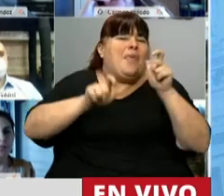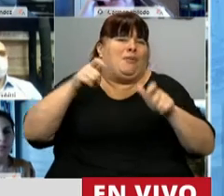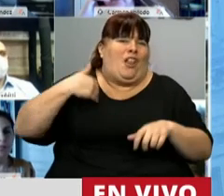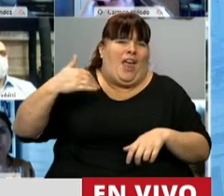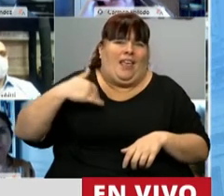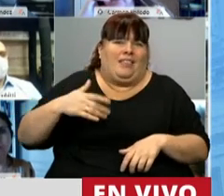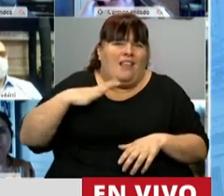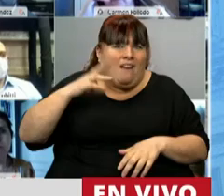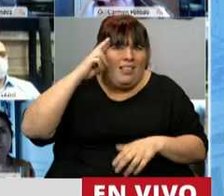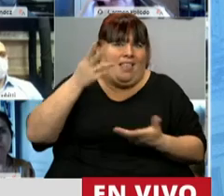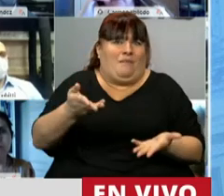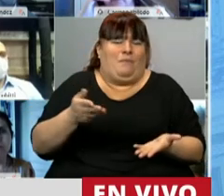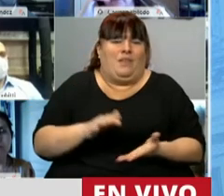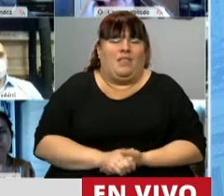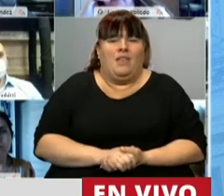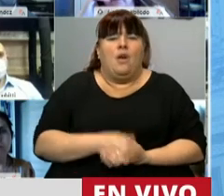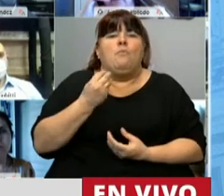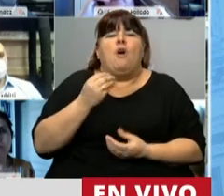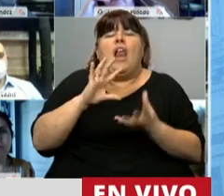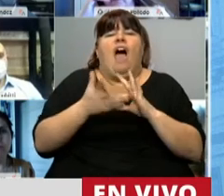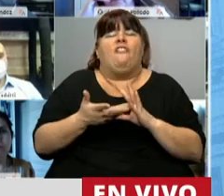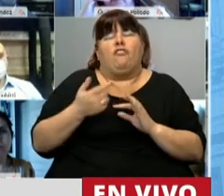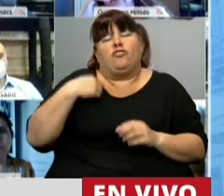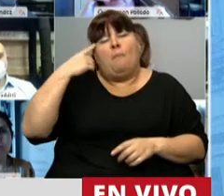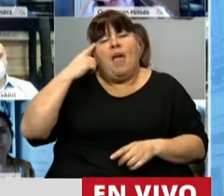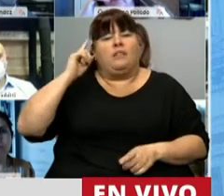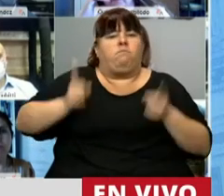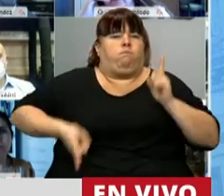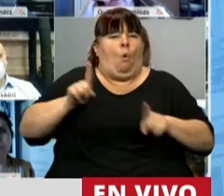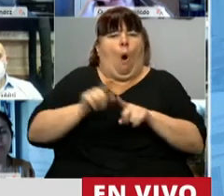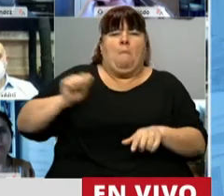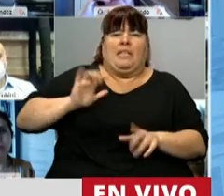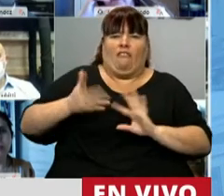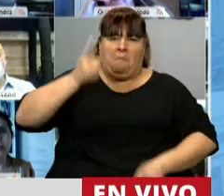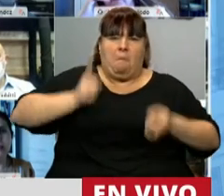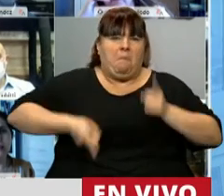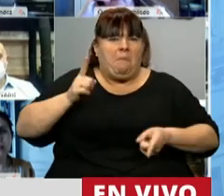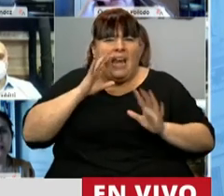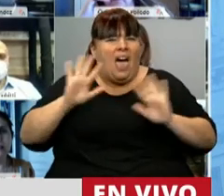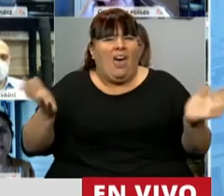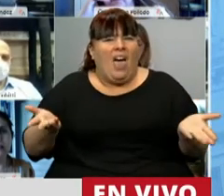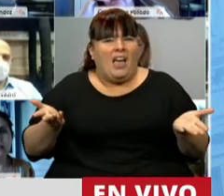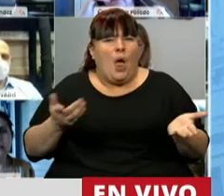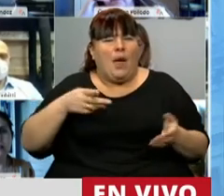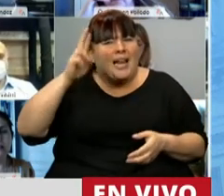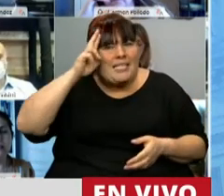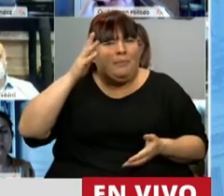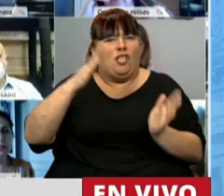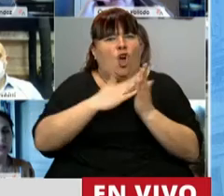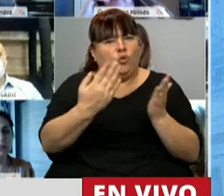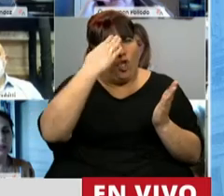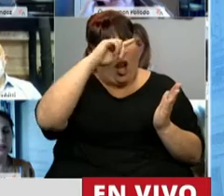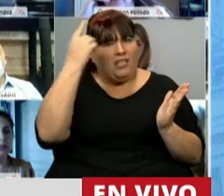ciudadanos argentinos que por actitudes, diría yo, dictatoriales, por actitudes que nada tienen que ver con el respeto a la